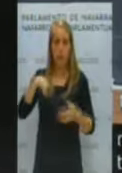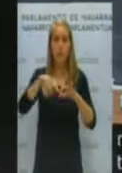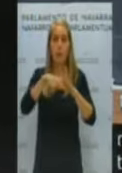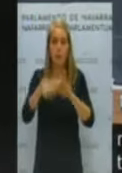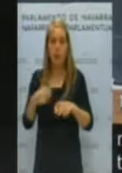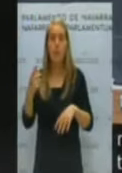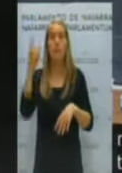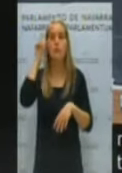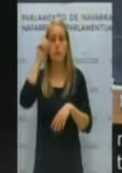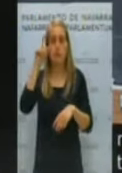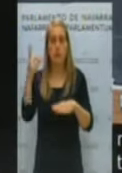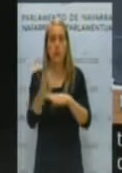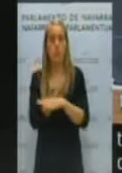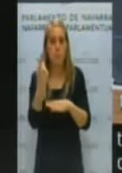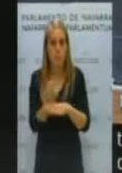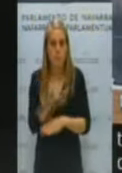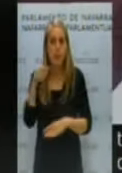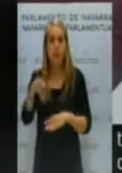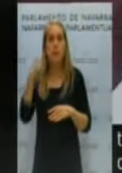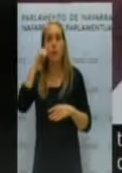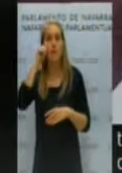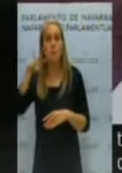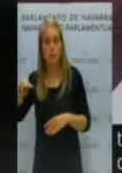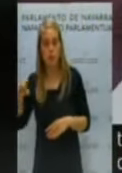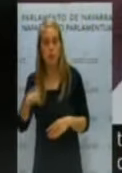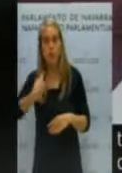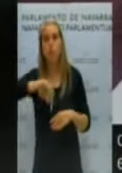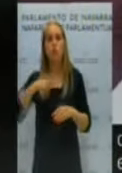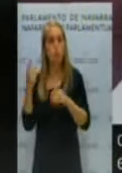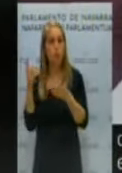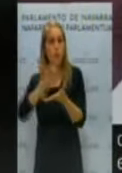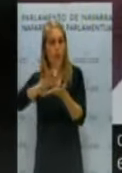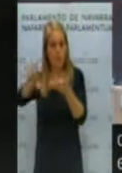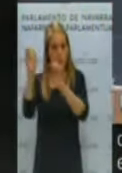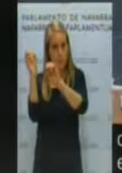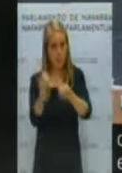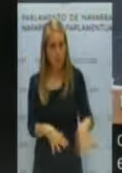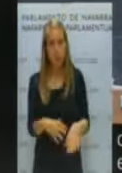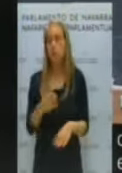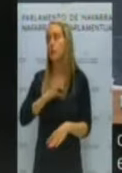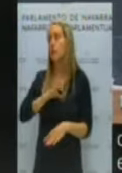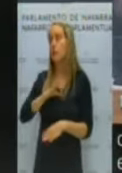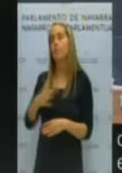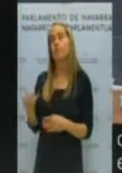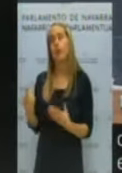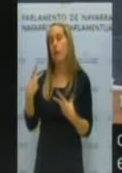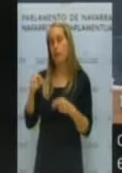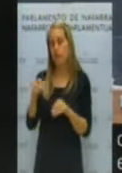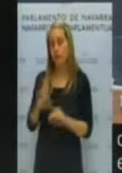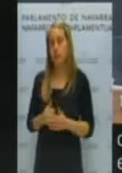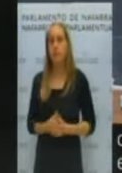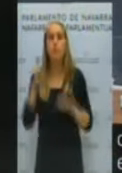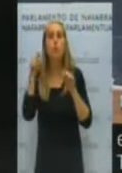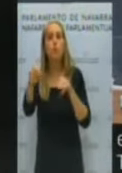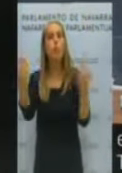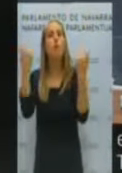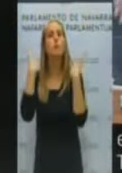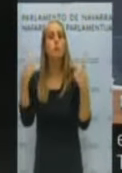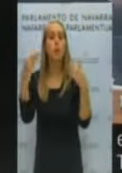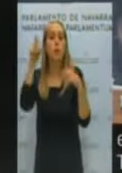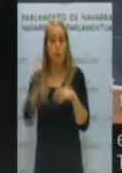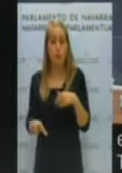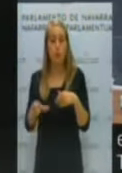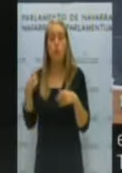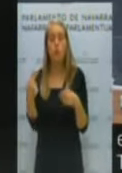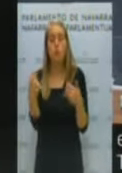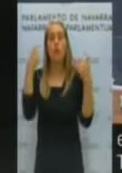maestros de manera especial de inspección, le pedimos la dimisión, el CES, termino ya, señora presidenta, el responsable de recursos humanos. Y hoy